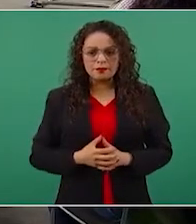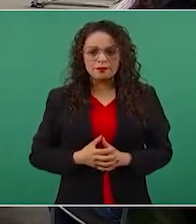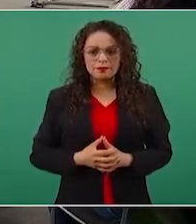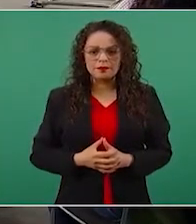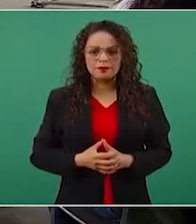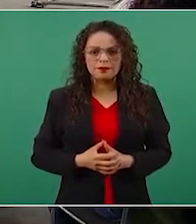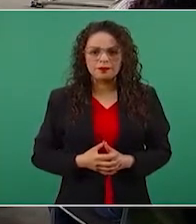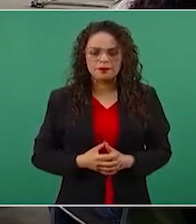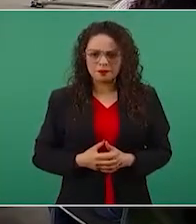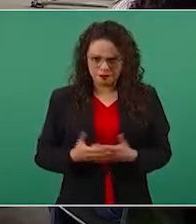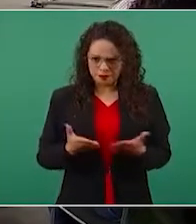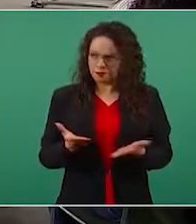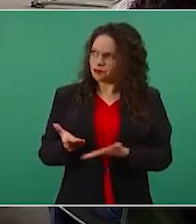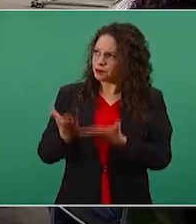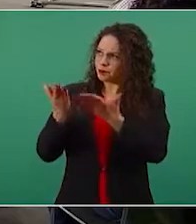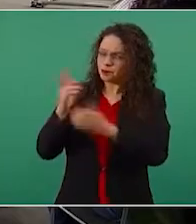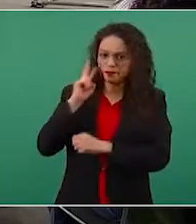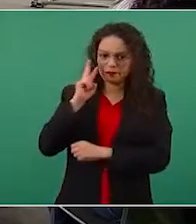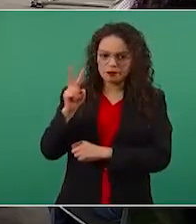O ponla.